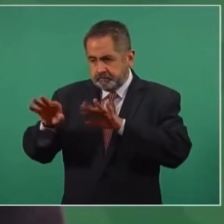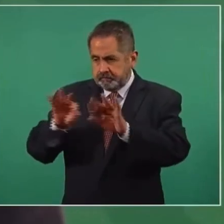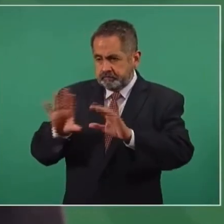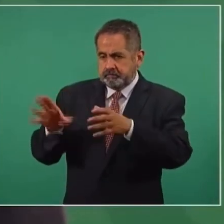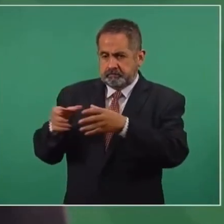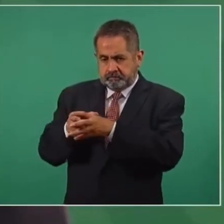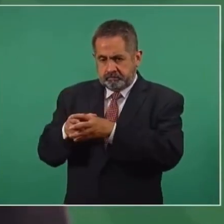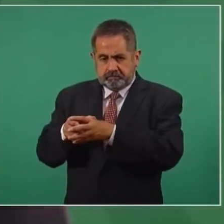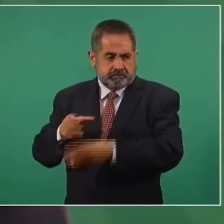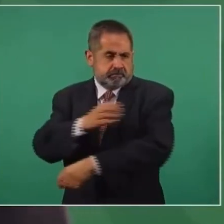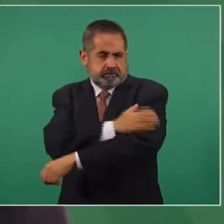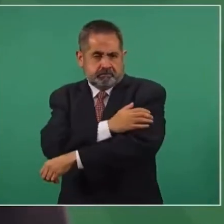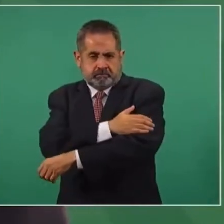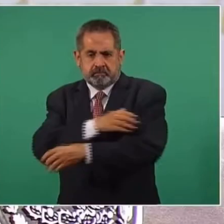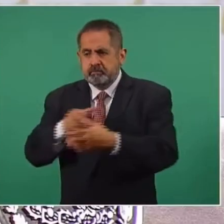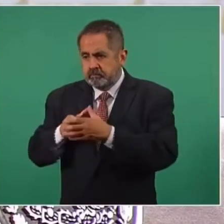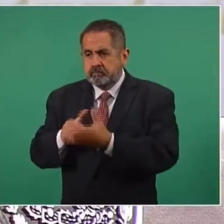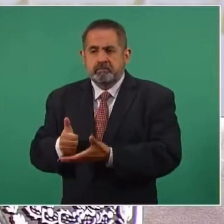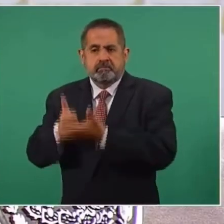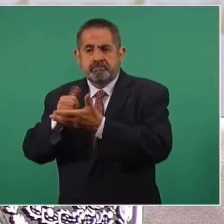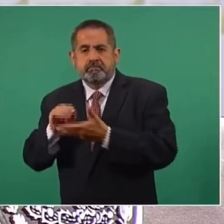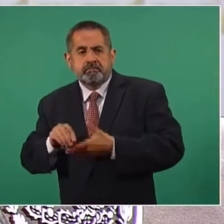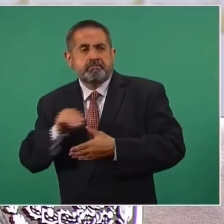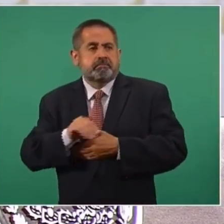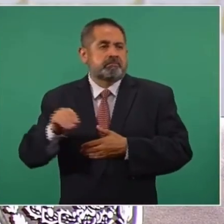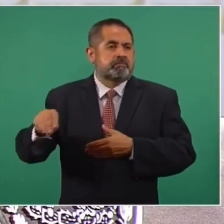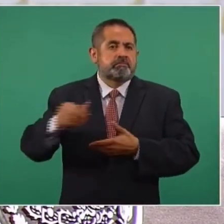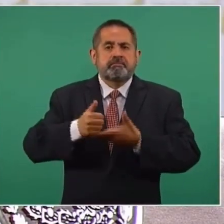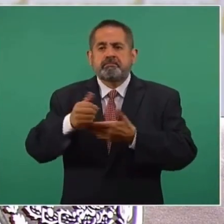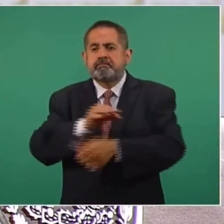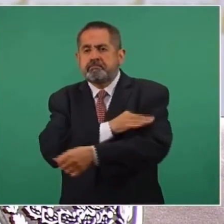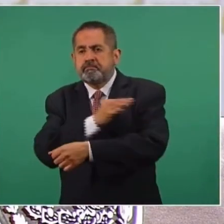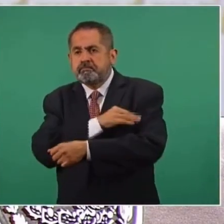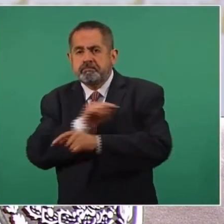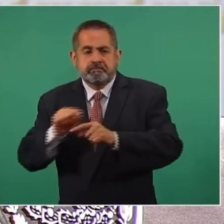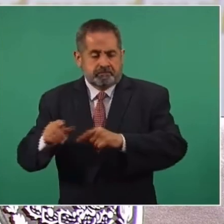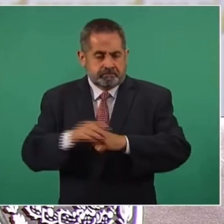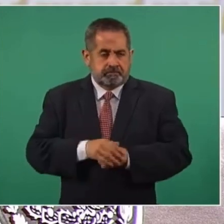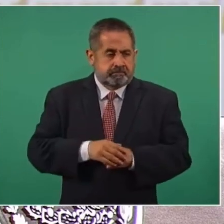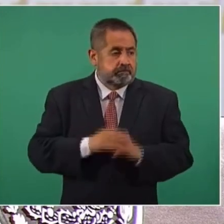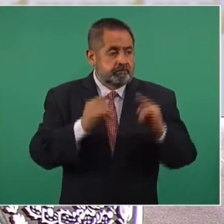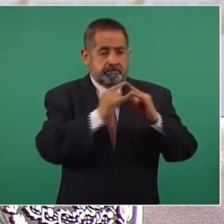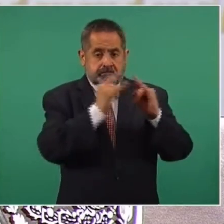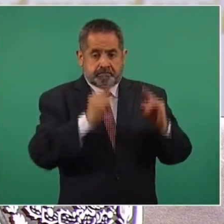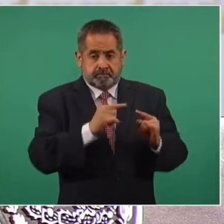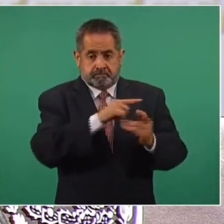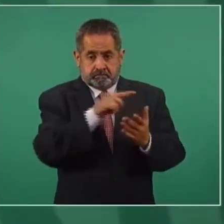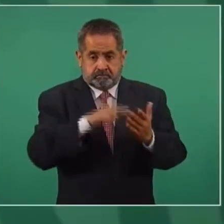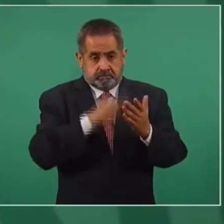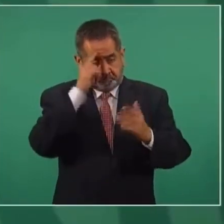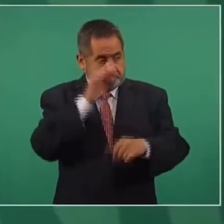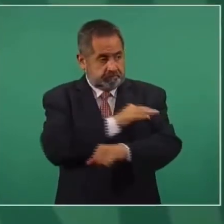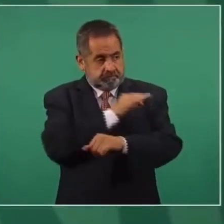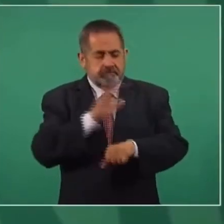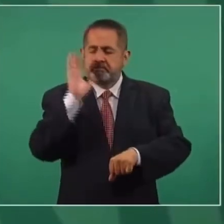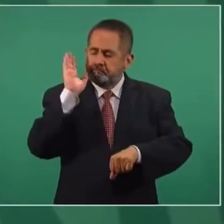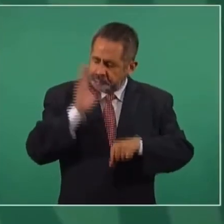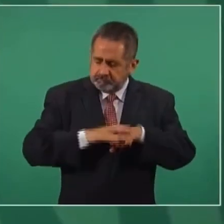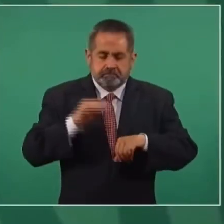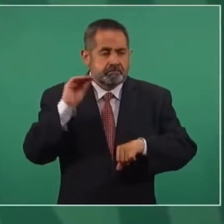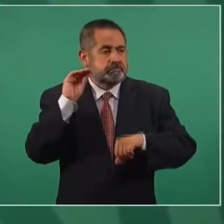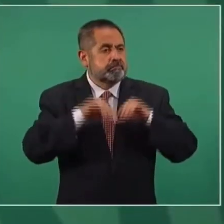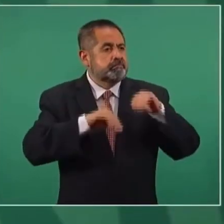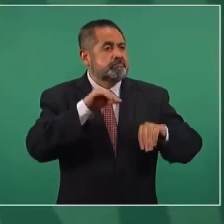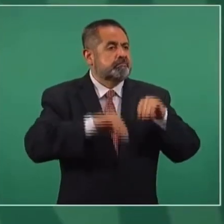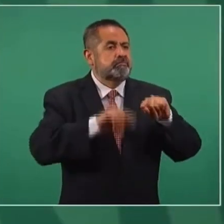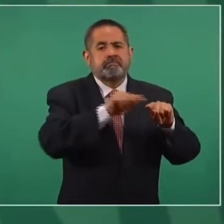se van a instalar más centros de vacunación para poder cumplir con